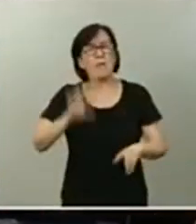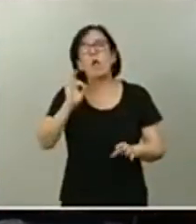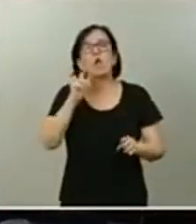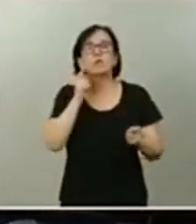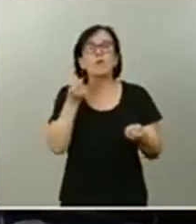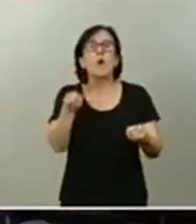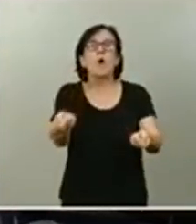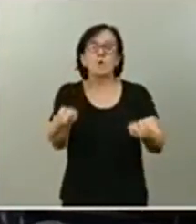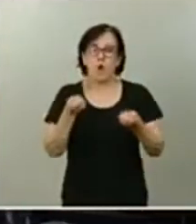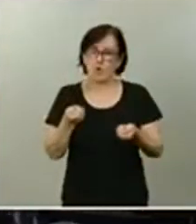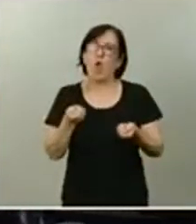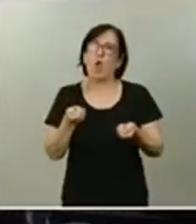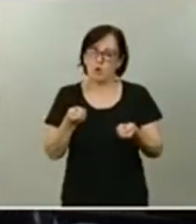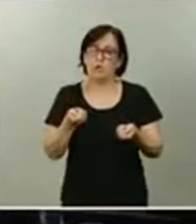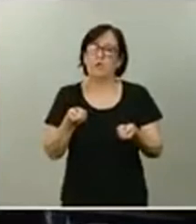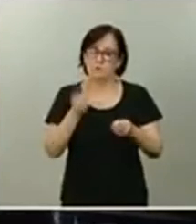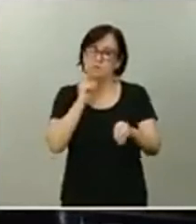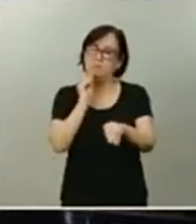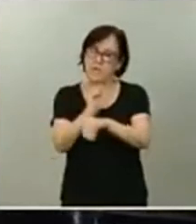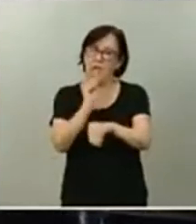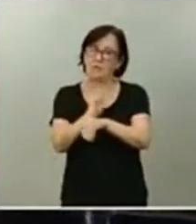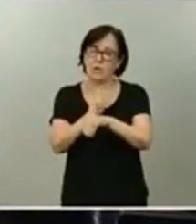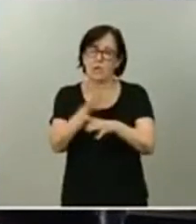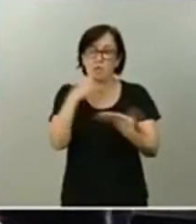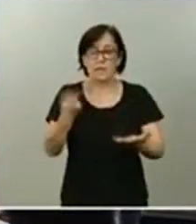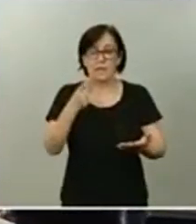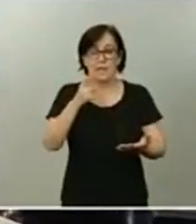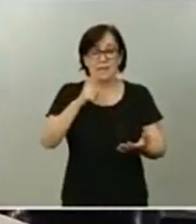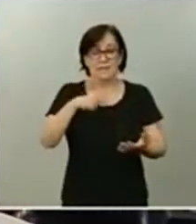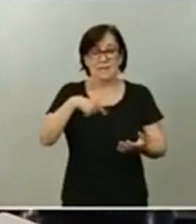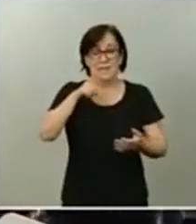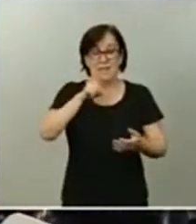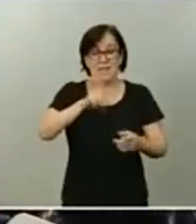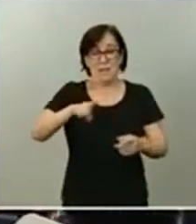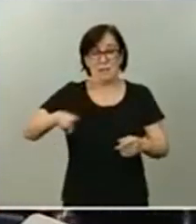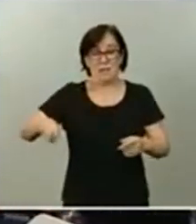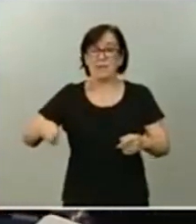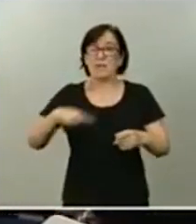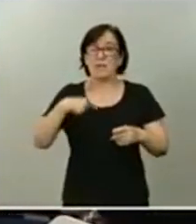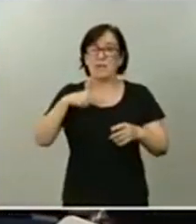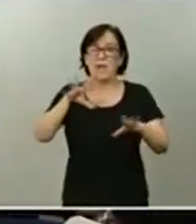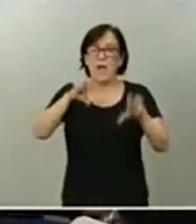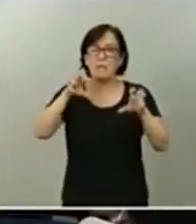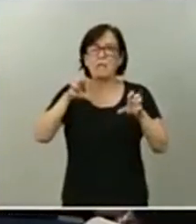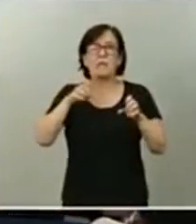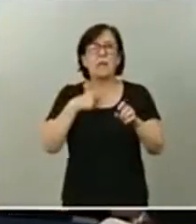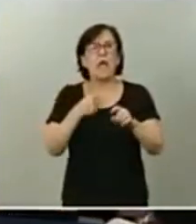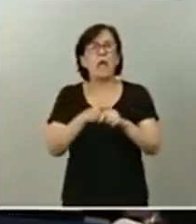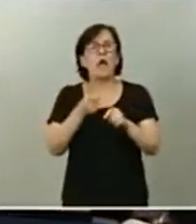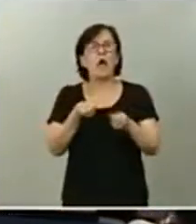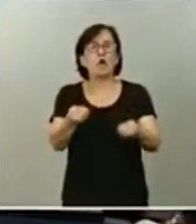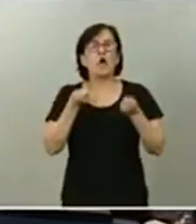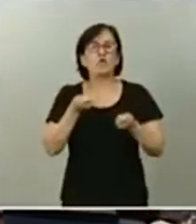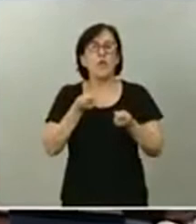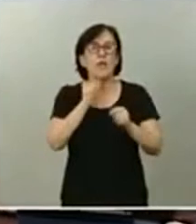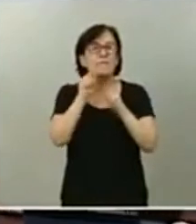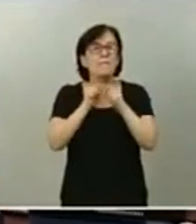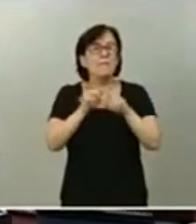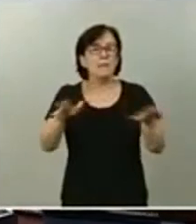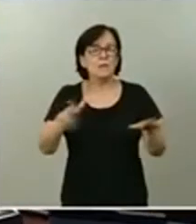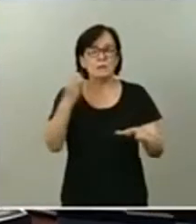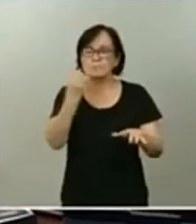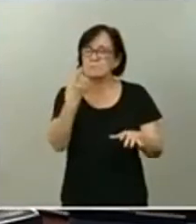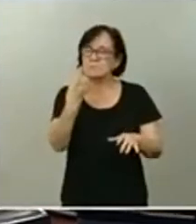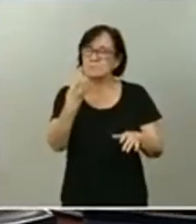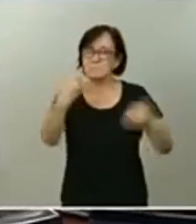Y, de hecho, durante estos meses hemos aprendido que para mantener a raya el virus es imprescindible la responsabilidad